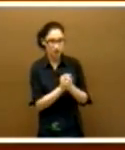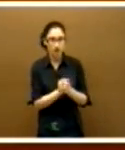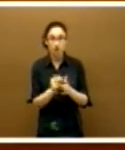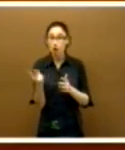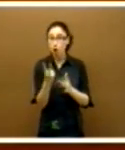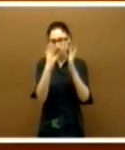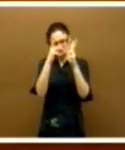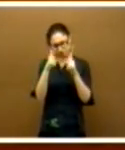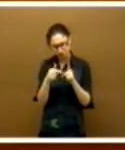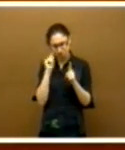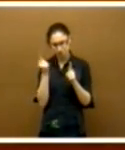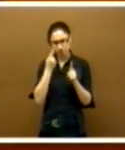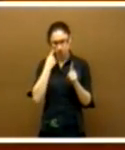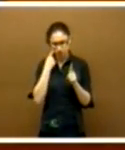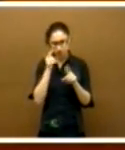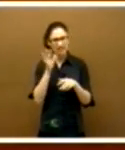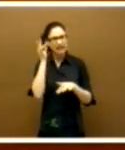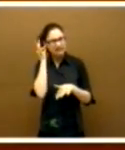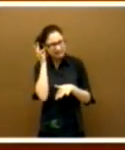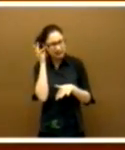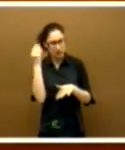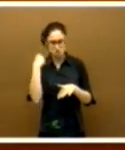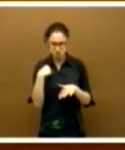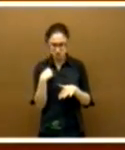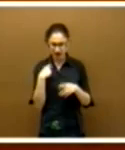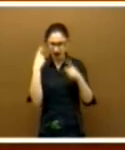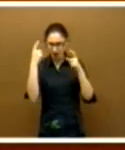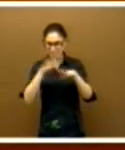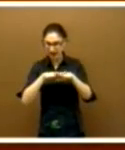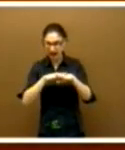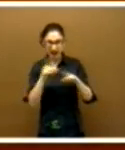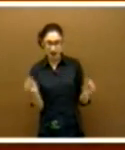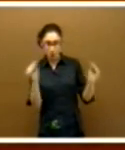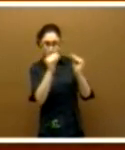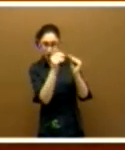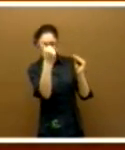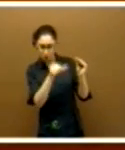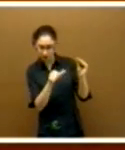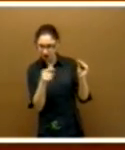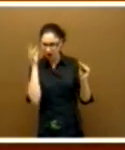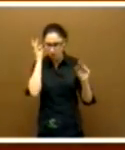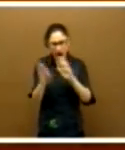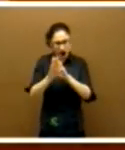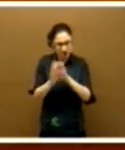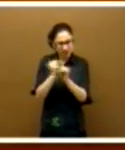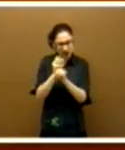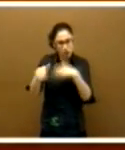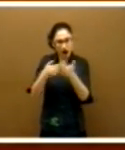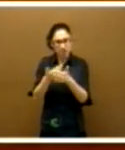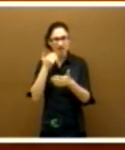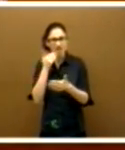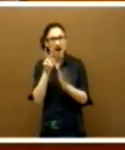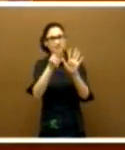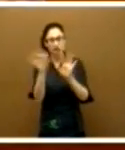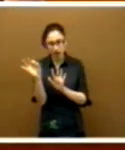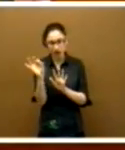descubren que ella, para tener en la hucha lo mismo que tiene él, tendrá que seguir trabajando hasta los 70 y, dependiendo de